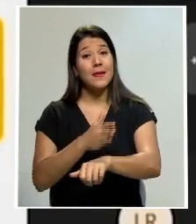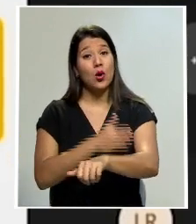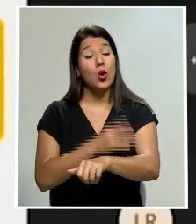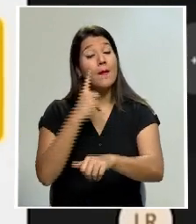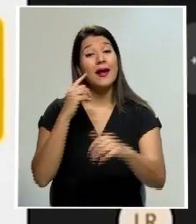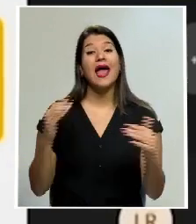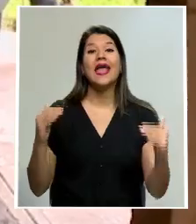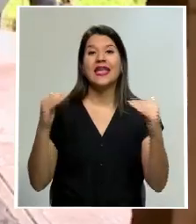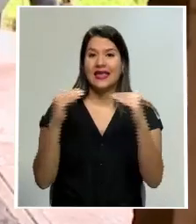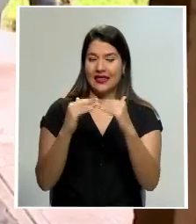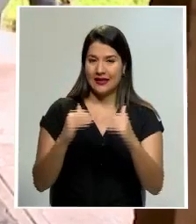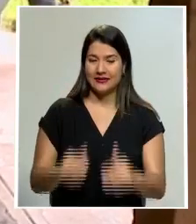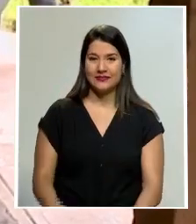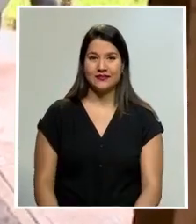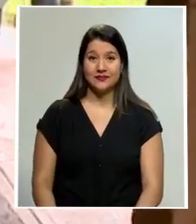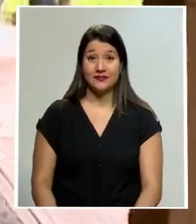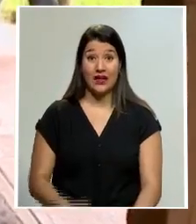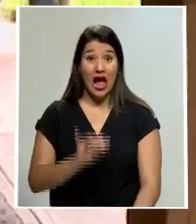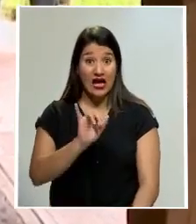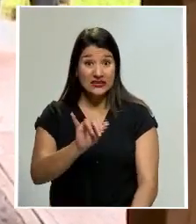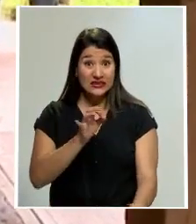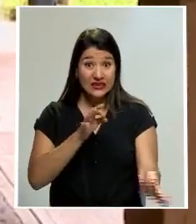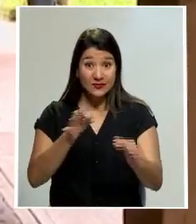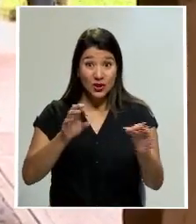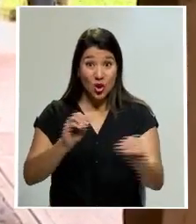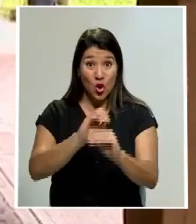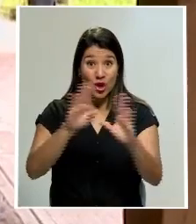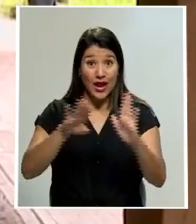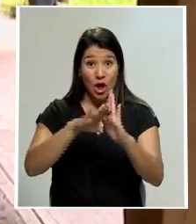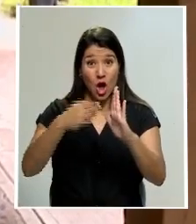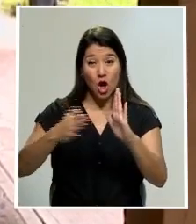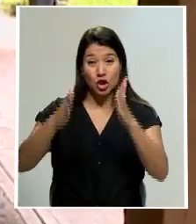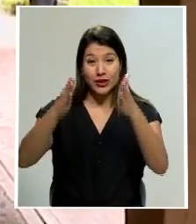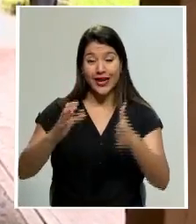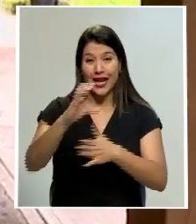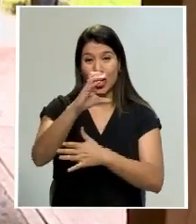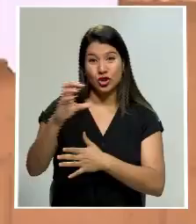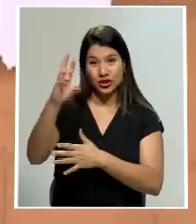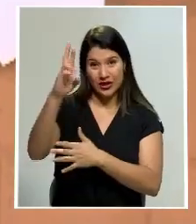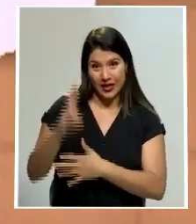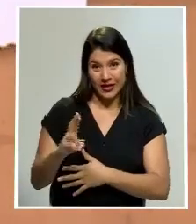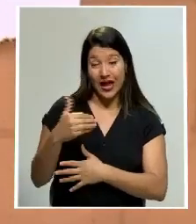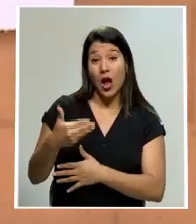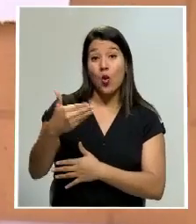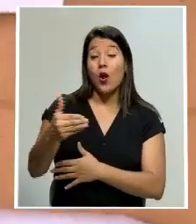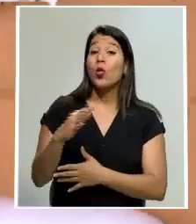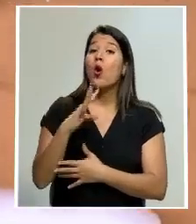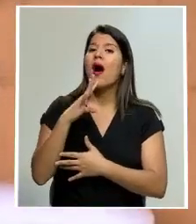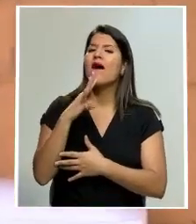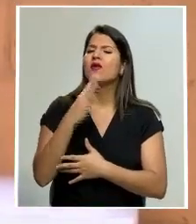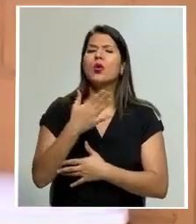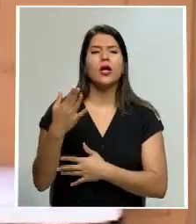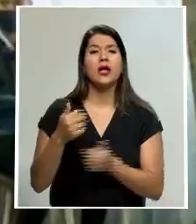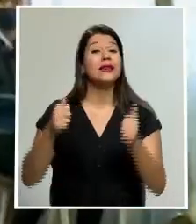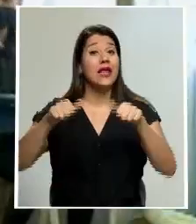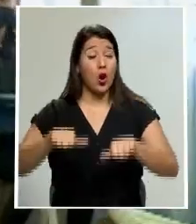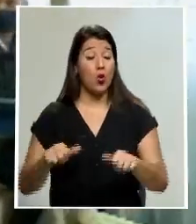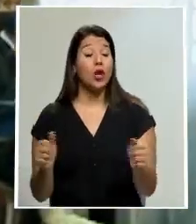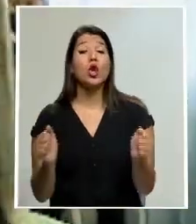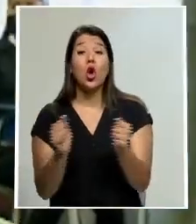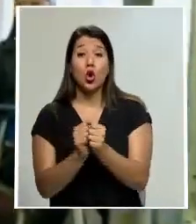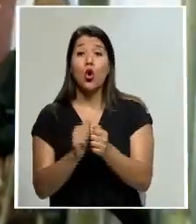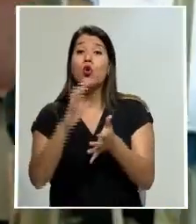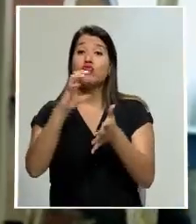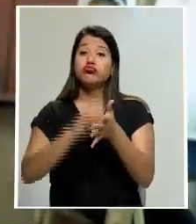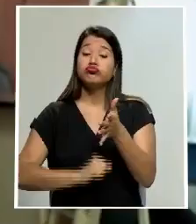contributiva. Así de clara y tajante fue la Contralora de la República al referirse al apoyo que da esta entidad a